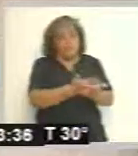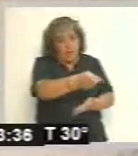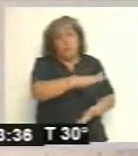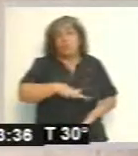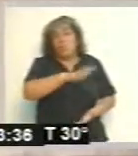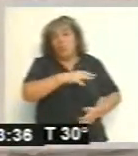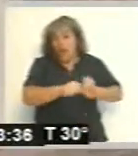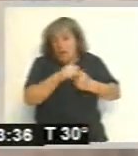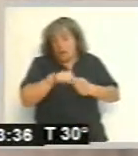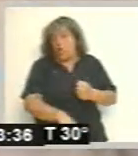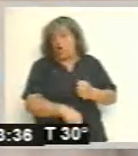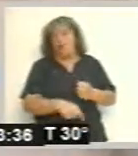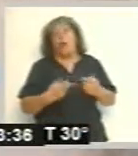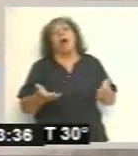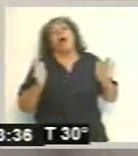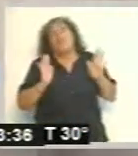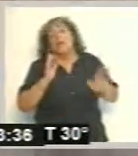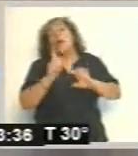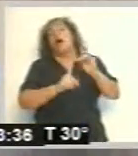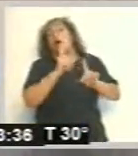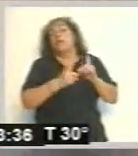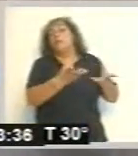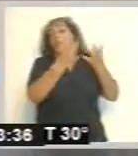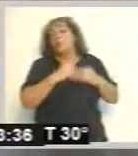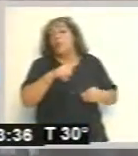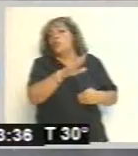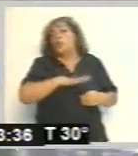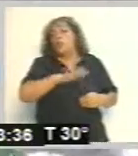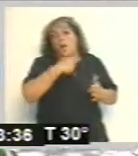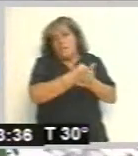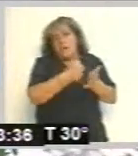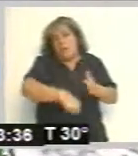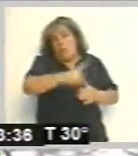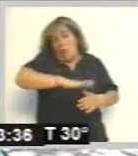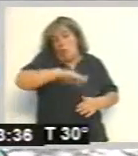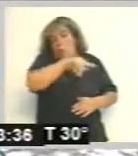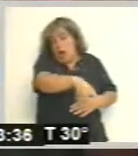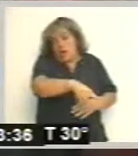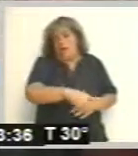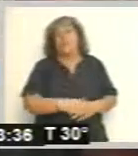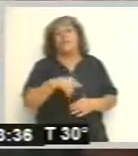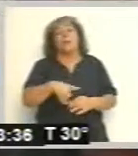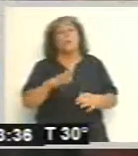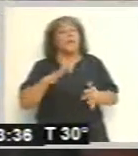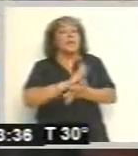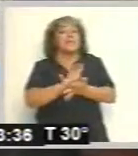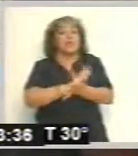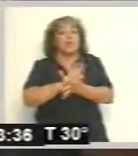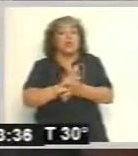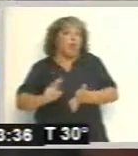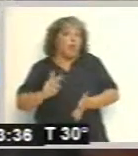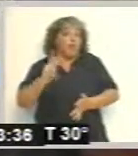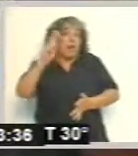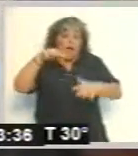todavía a ver si nos dan el espacio ese. Queríamos ese espacio nosotros por el Estado, que se encuentran las tribunas, no